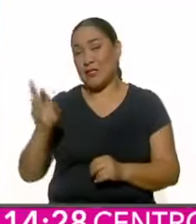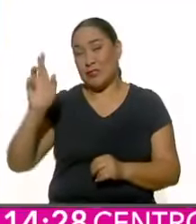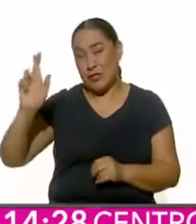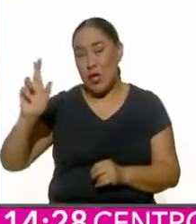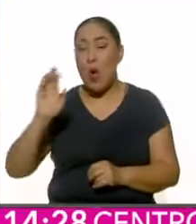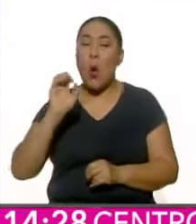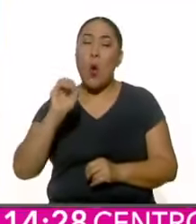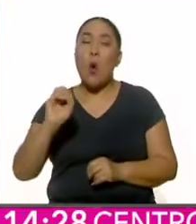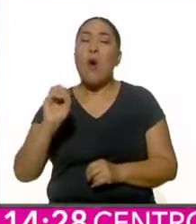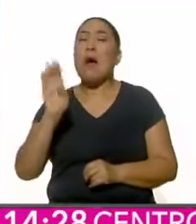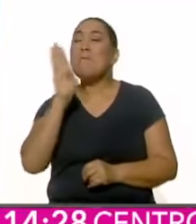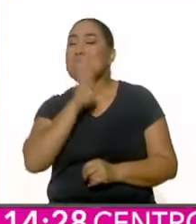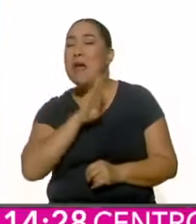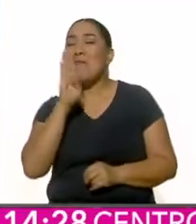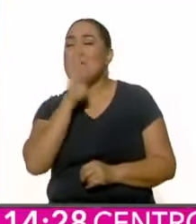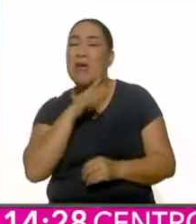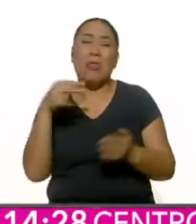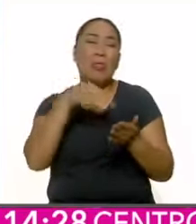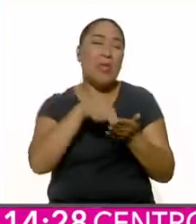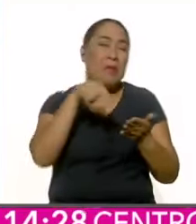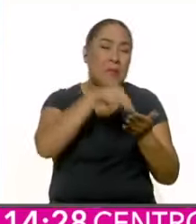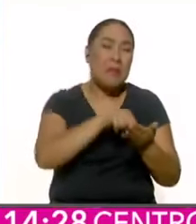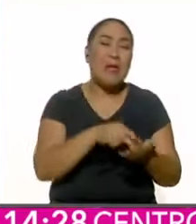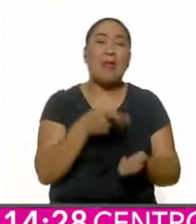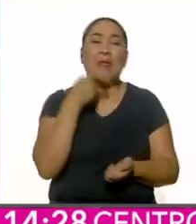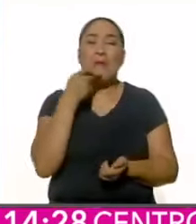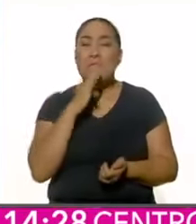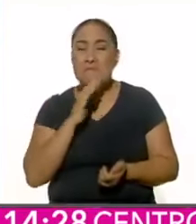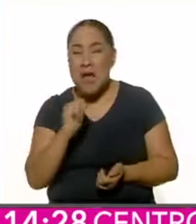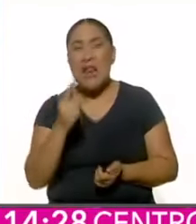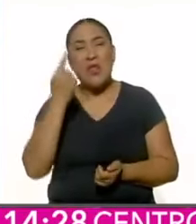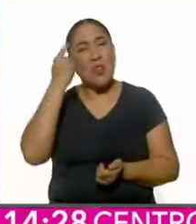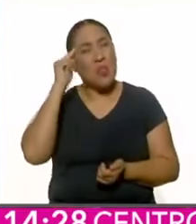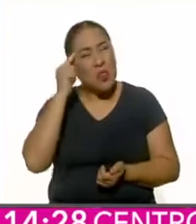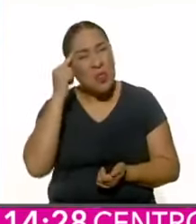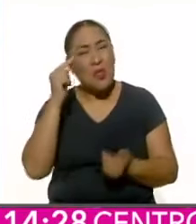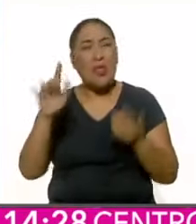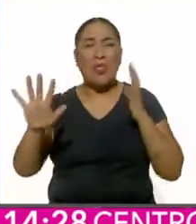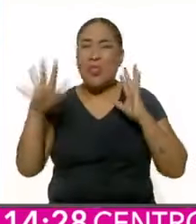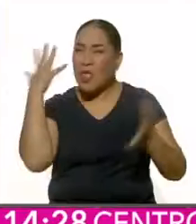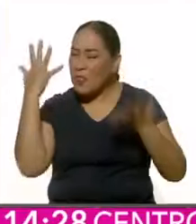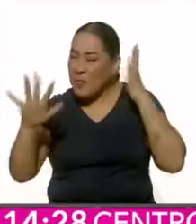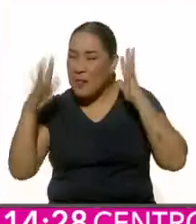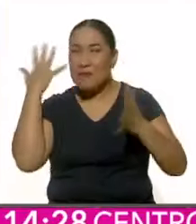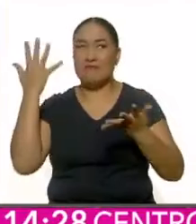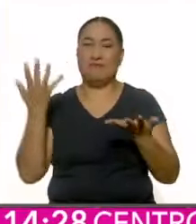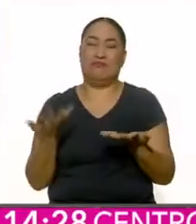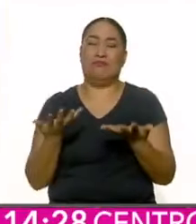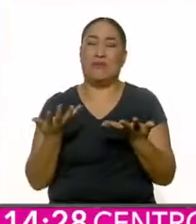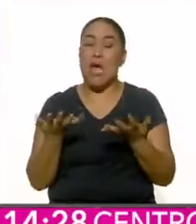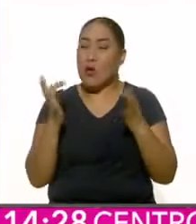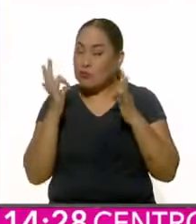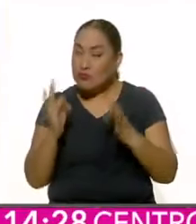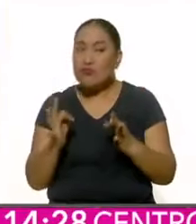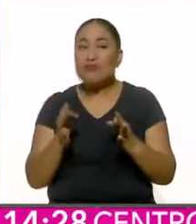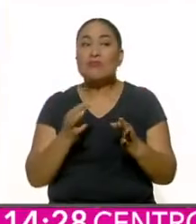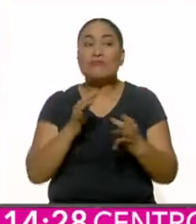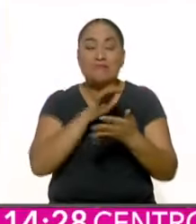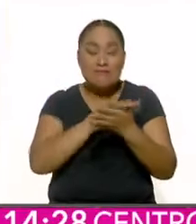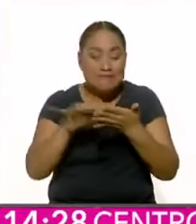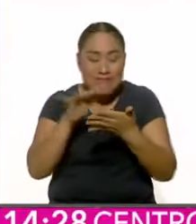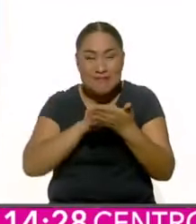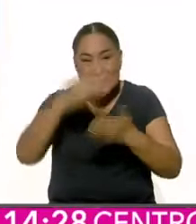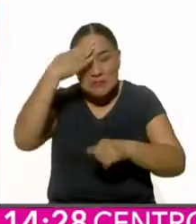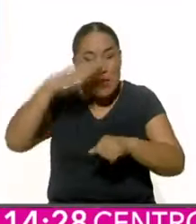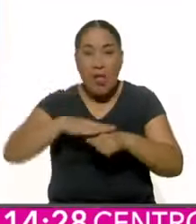desempeño escénico, su dicción, su enojo, su torpeza, su incapacidad para decir un texto